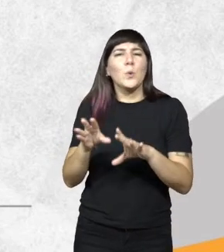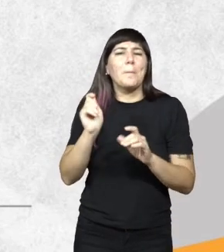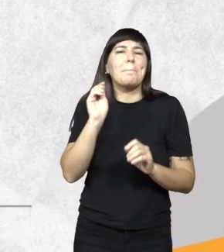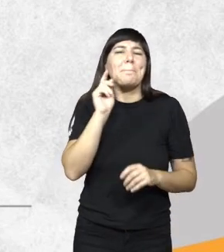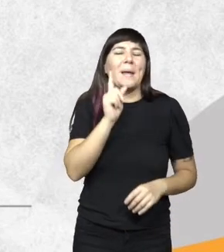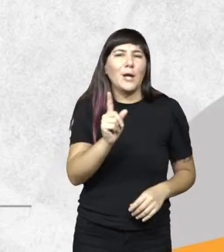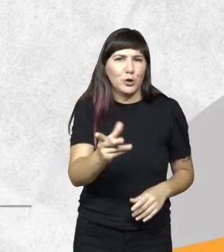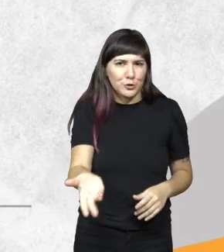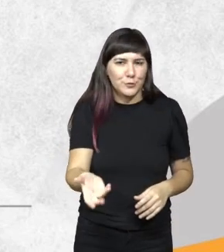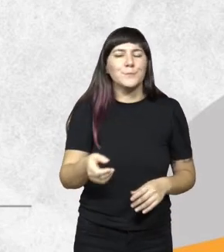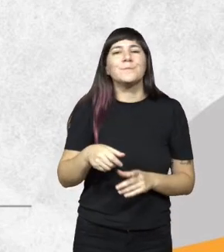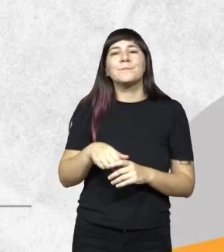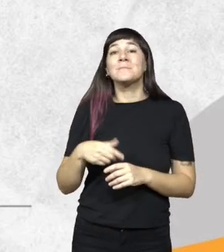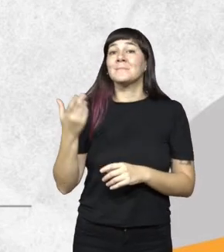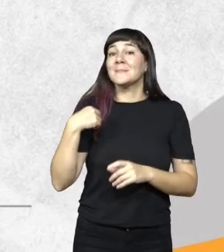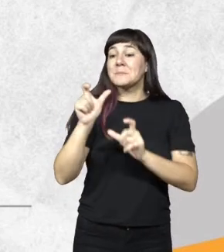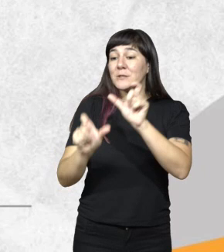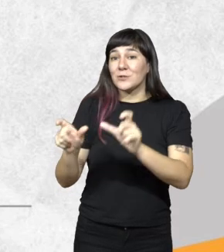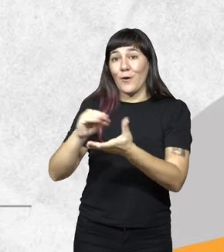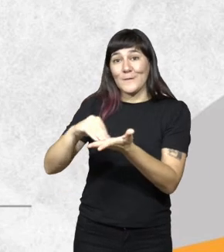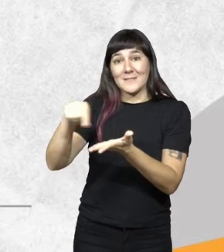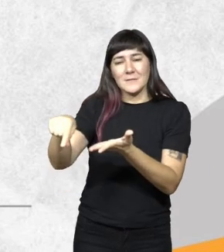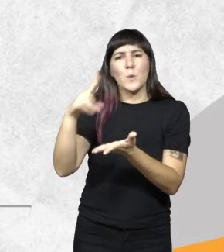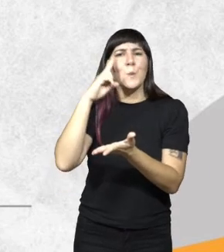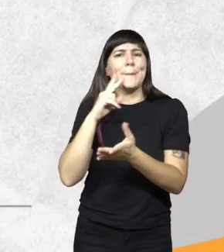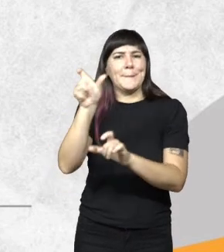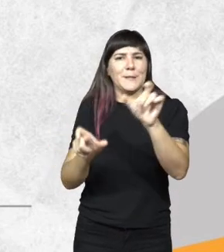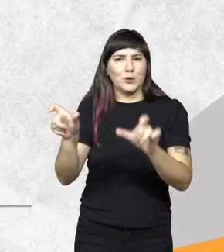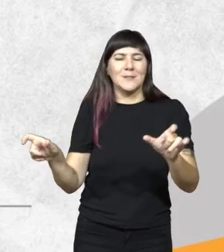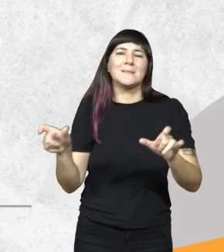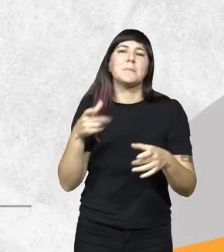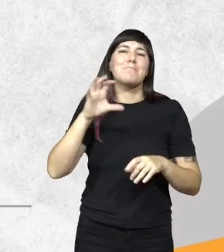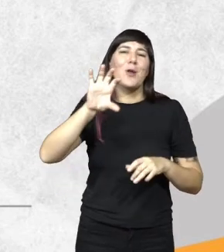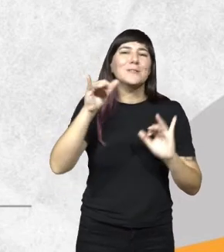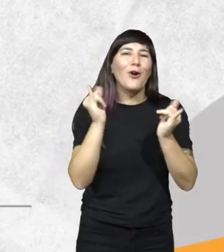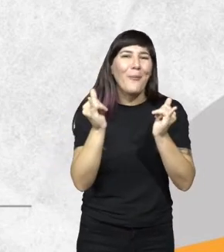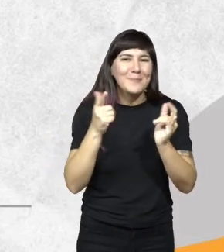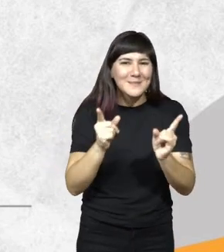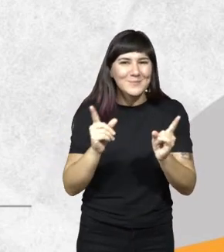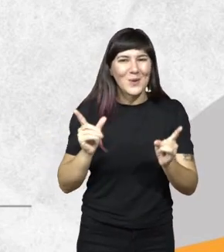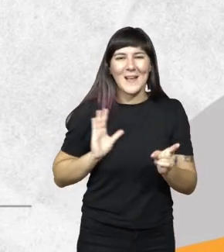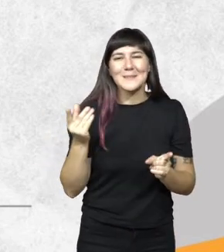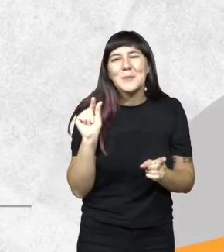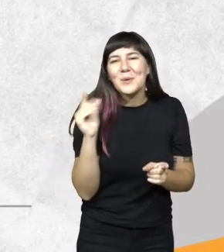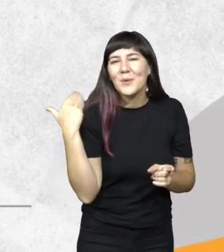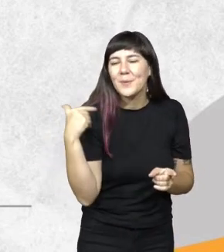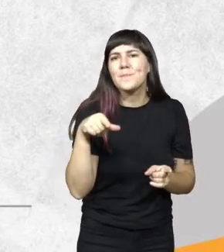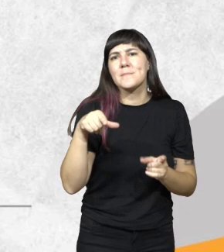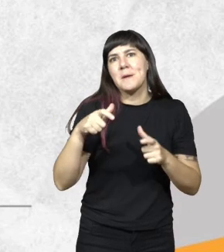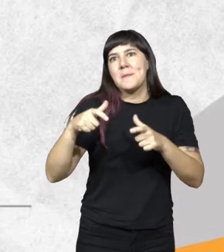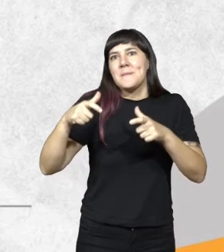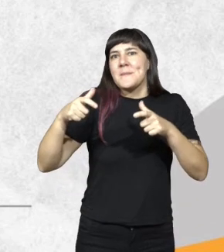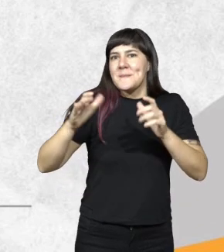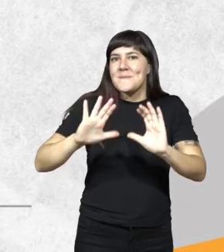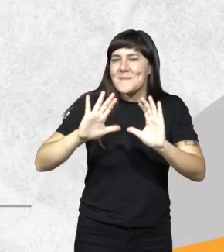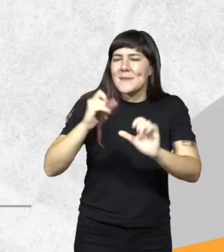personal está compuesto por 9 personas y somos una provincia joven, como dijimos, entonces estamos en crecimiento y por lo tanto el trabajo